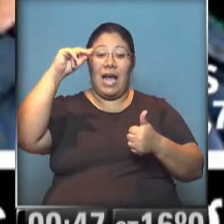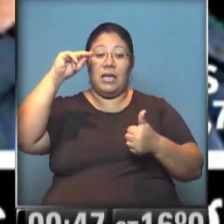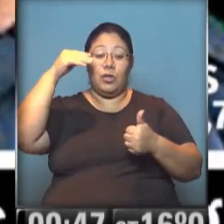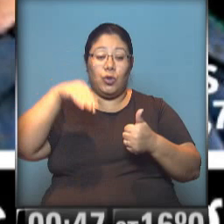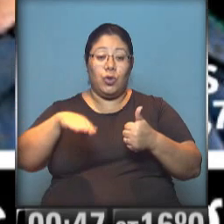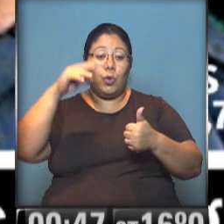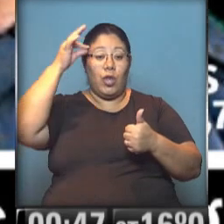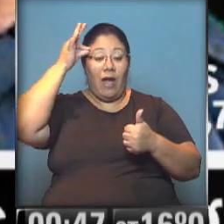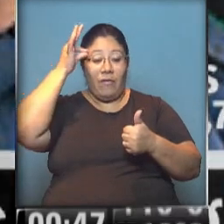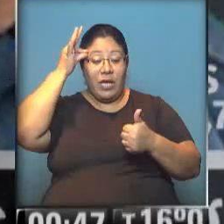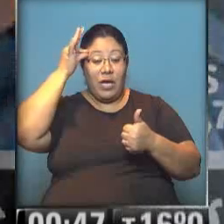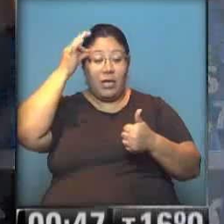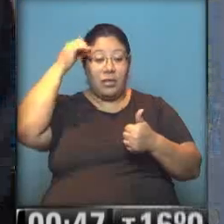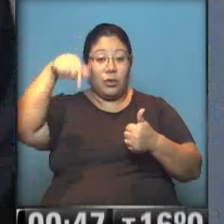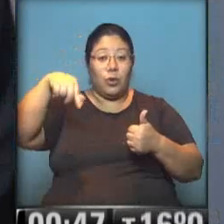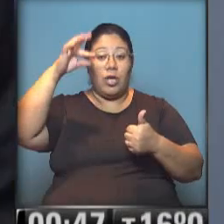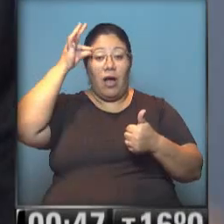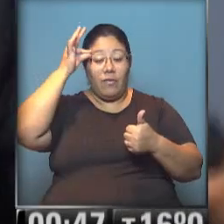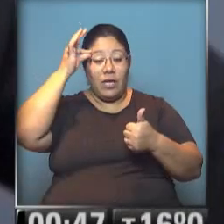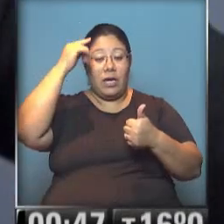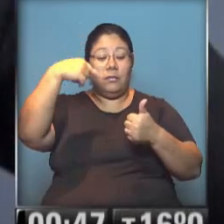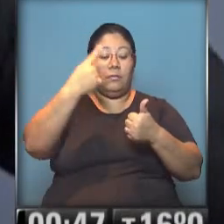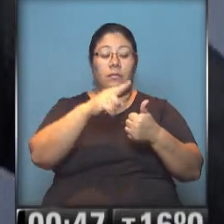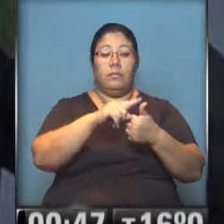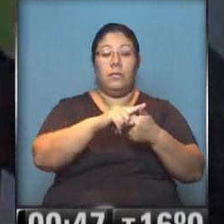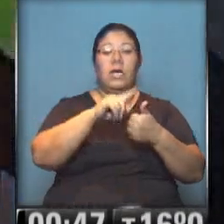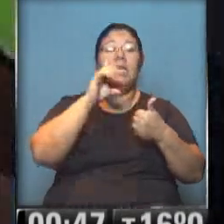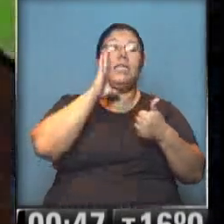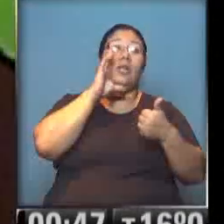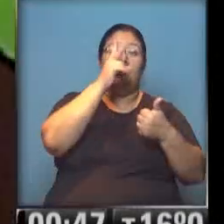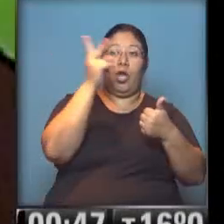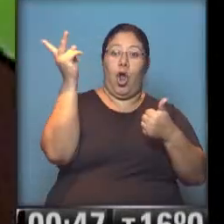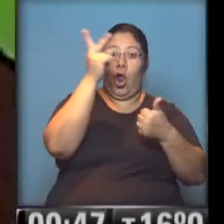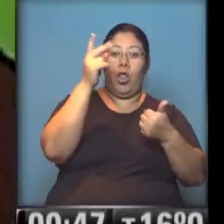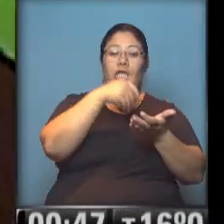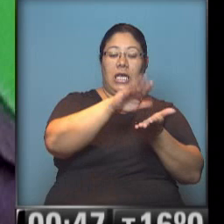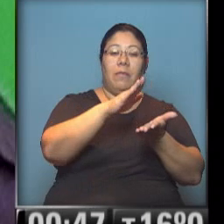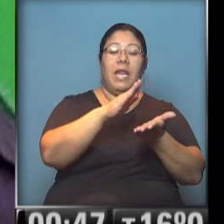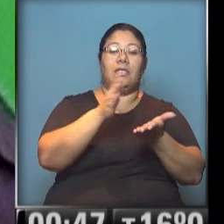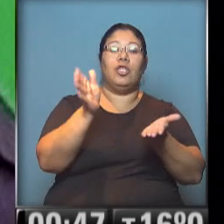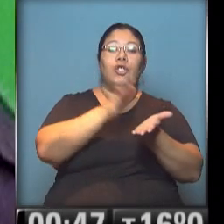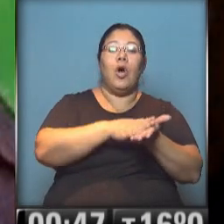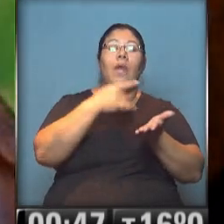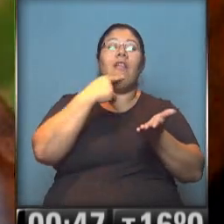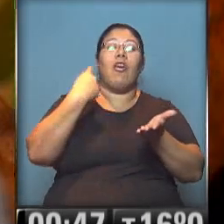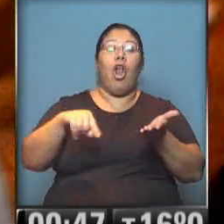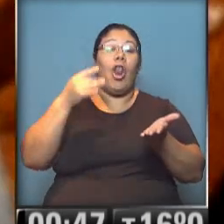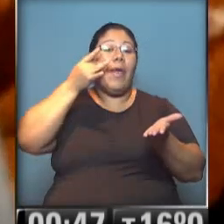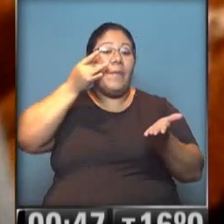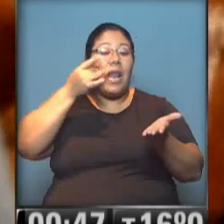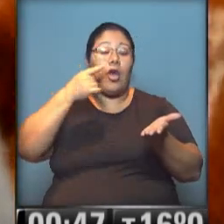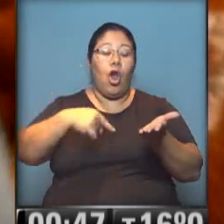después de Sudáfrica. Bueno, que tiene muchas cosas en común con esto. Sí. El segundo dato. En Estados Unidos cada 28 horas